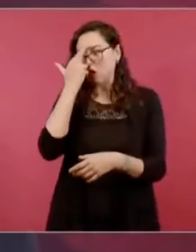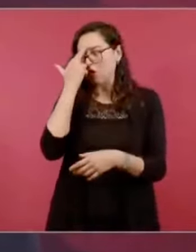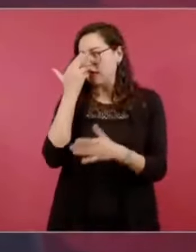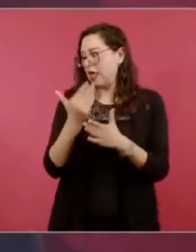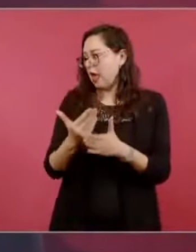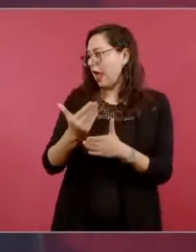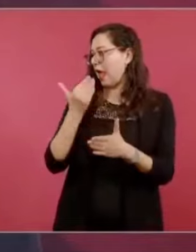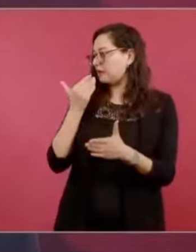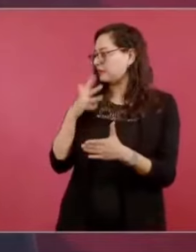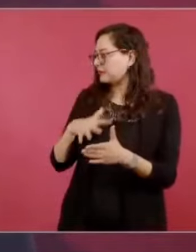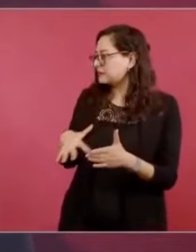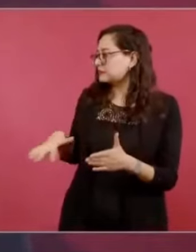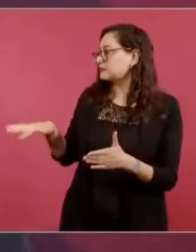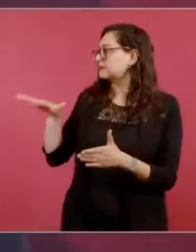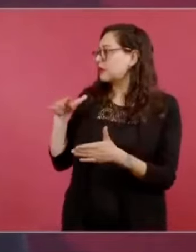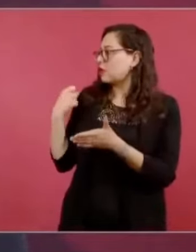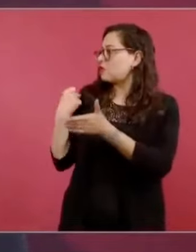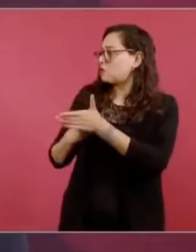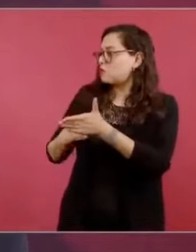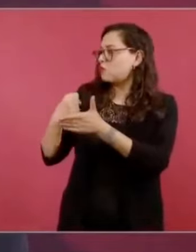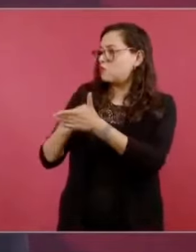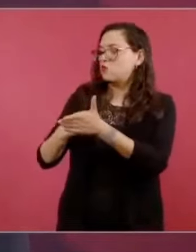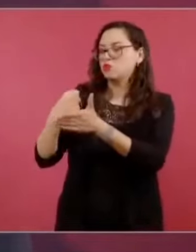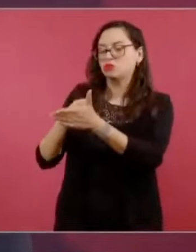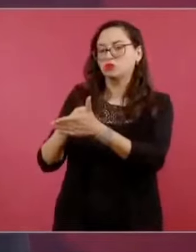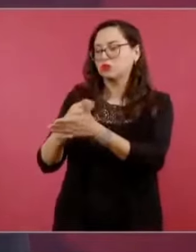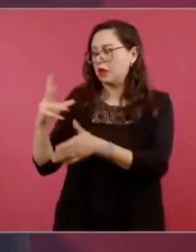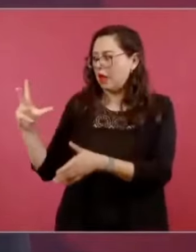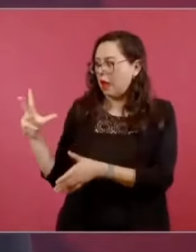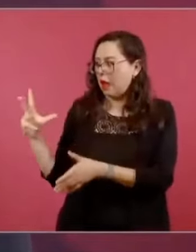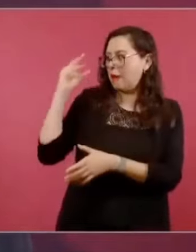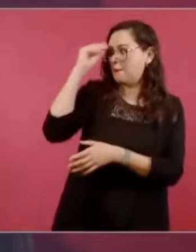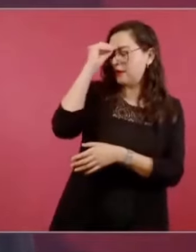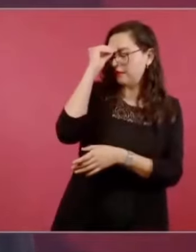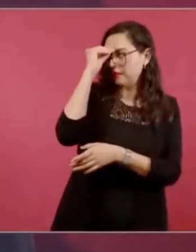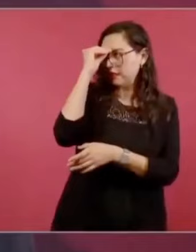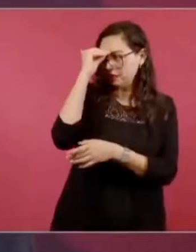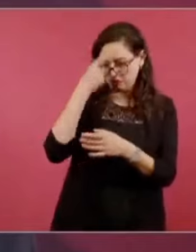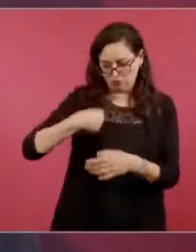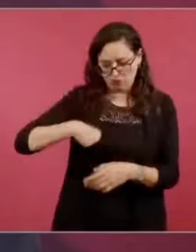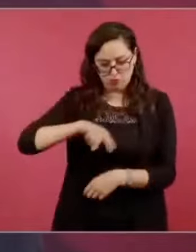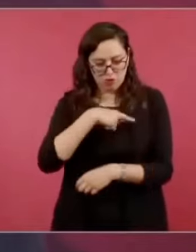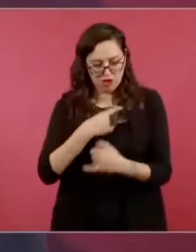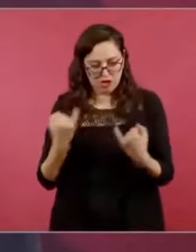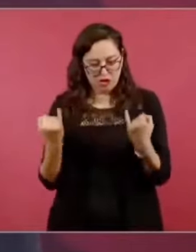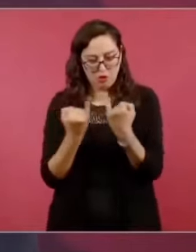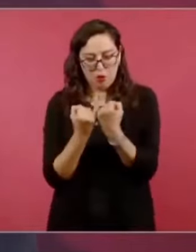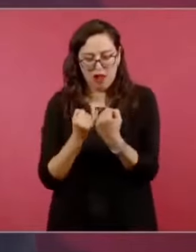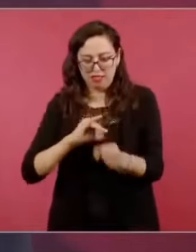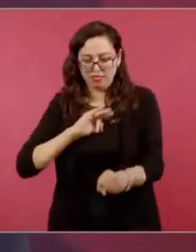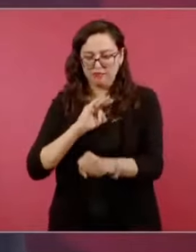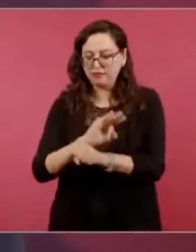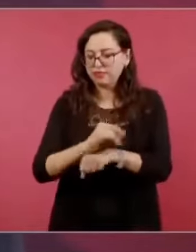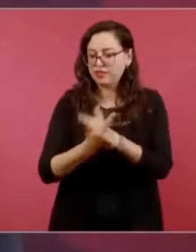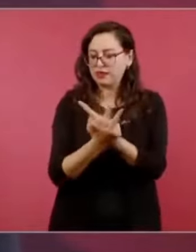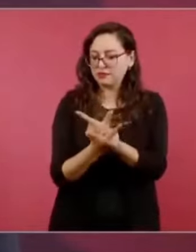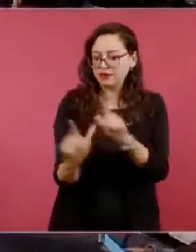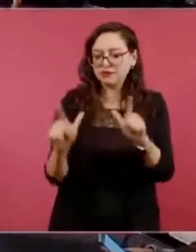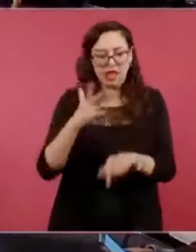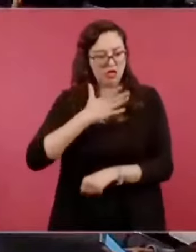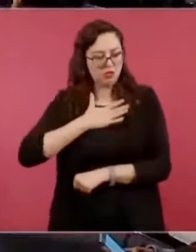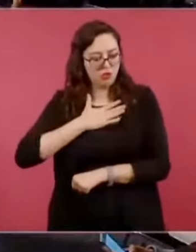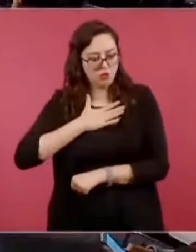por la libertad, por la justicia, por la democracia, por las causas justas.